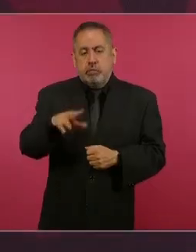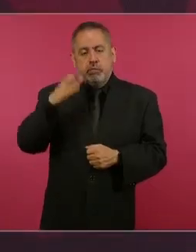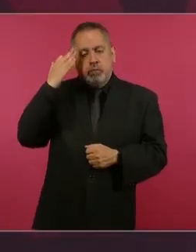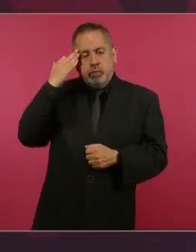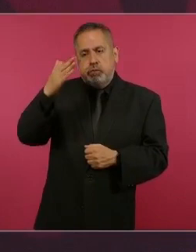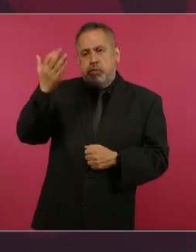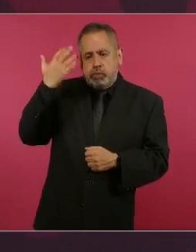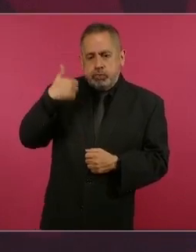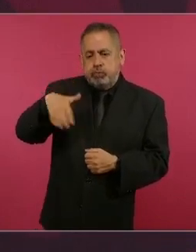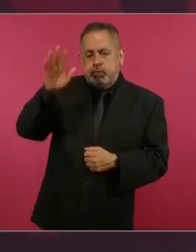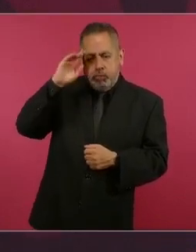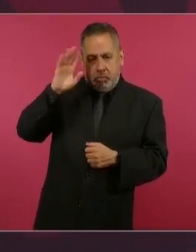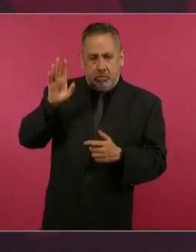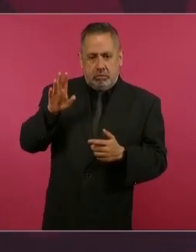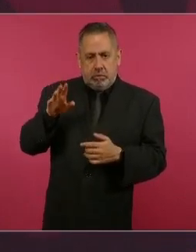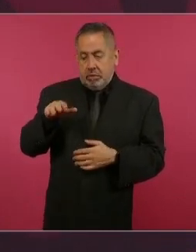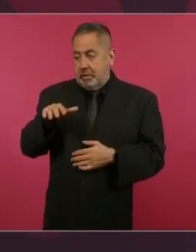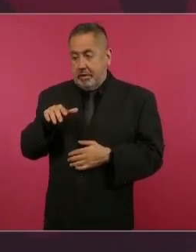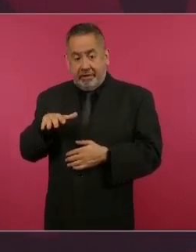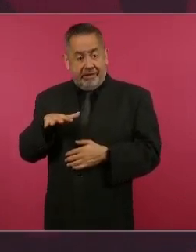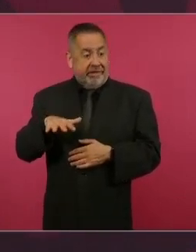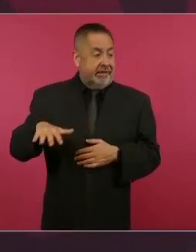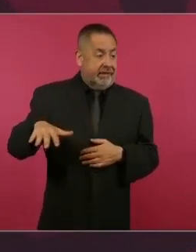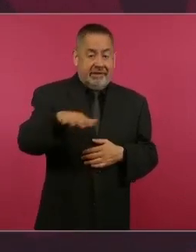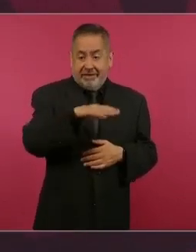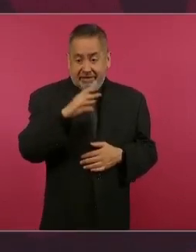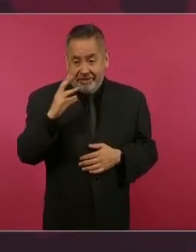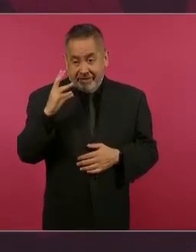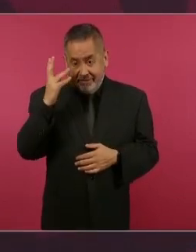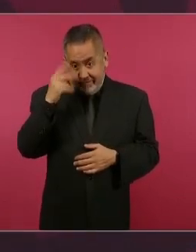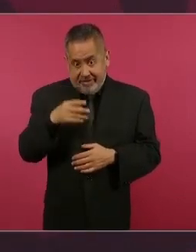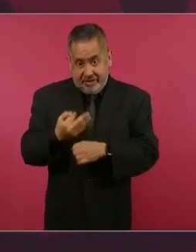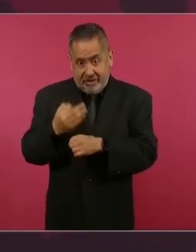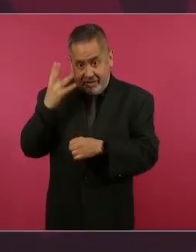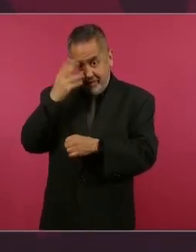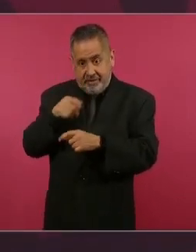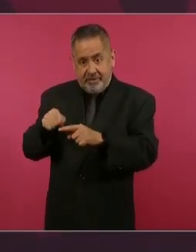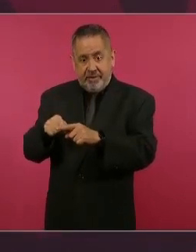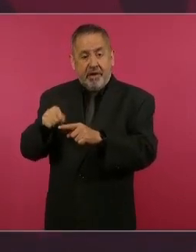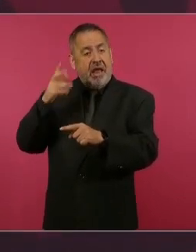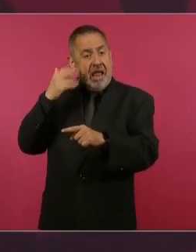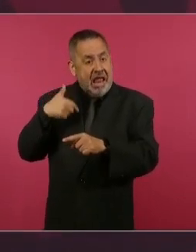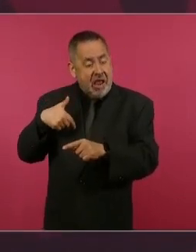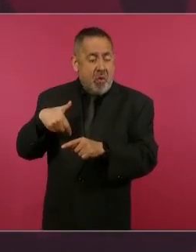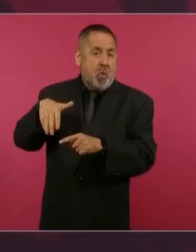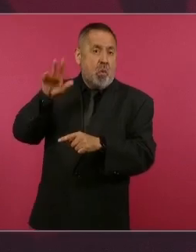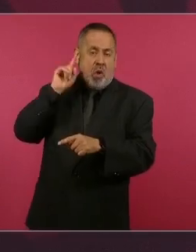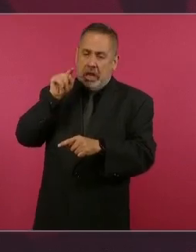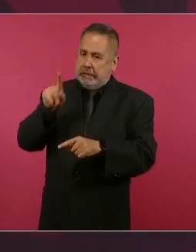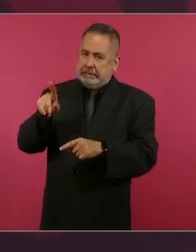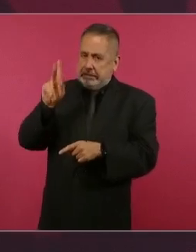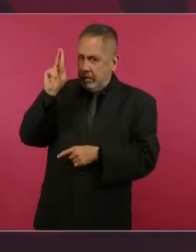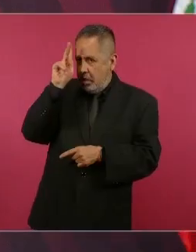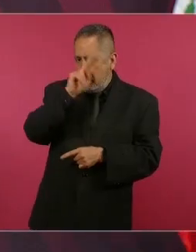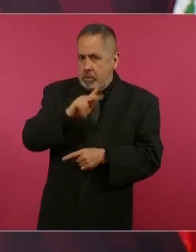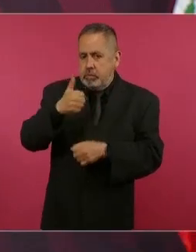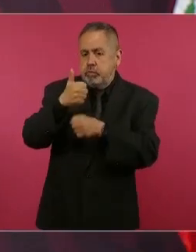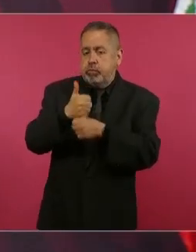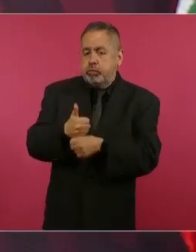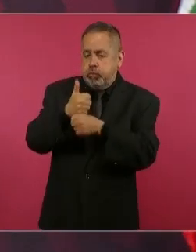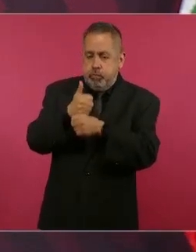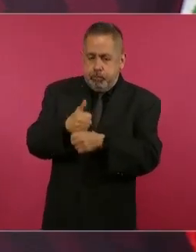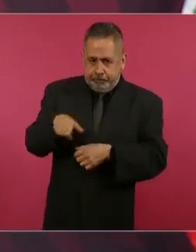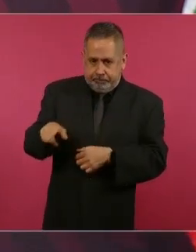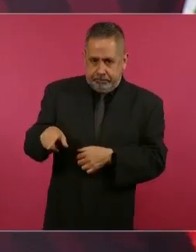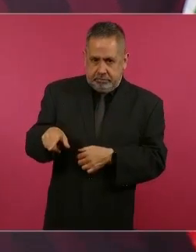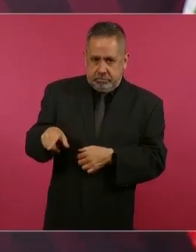lo que ahora es un paraíso era un infierno, era la